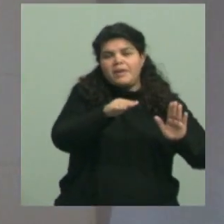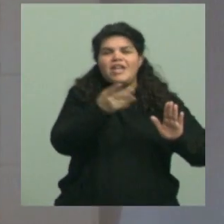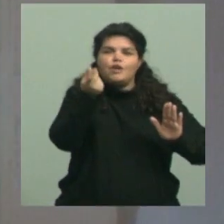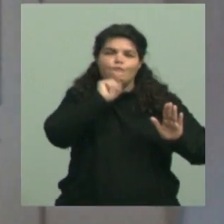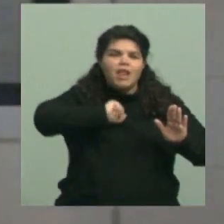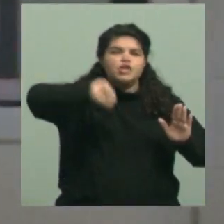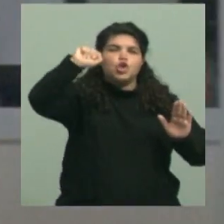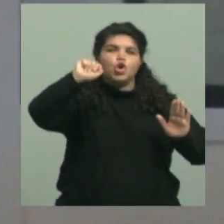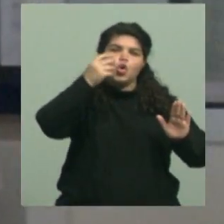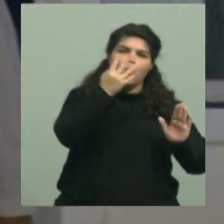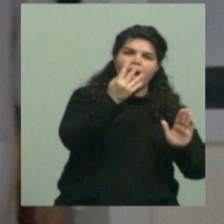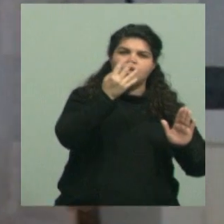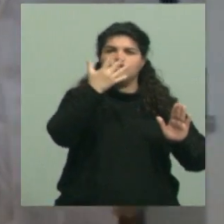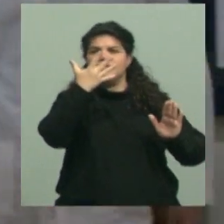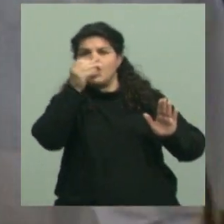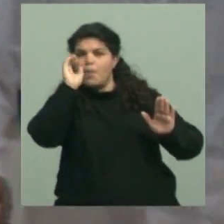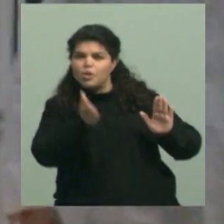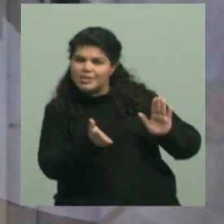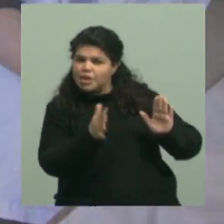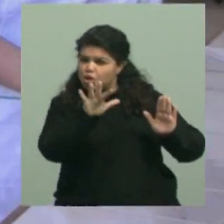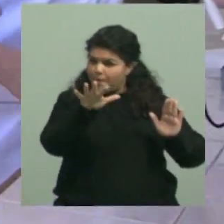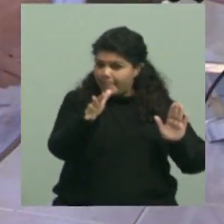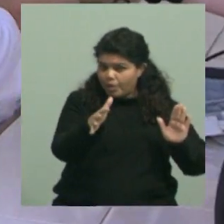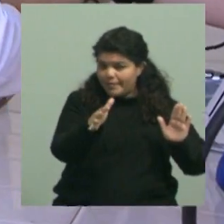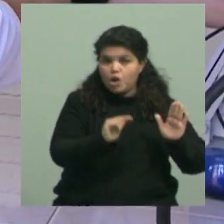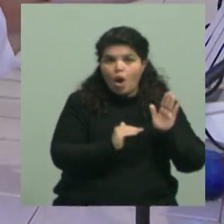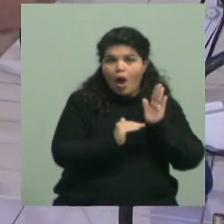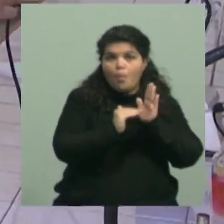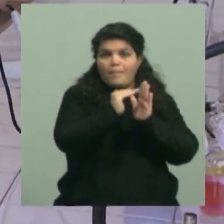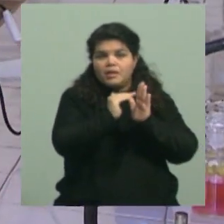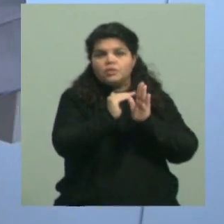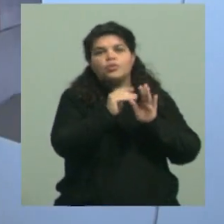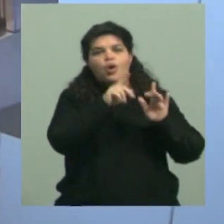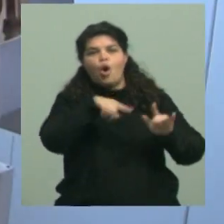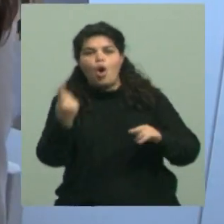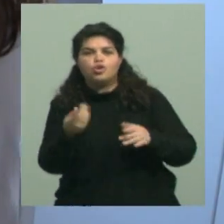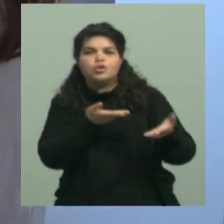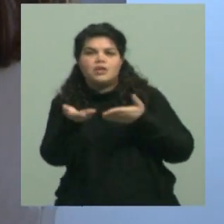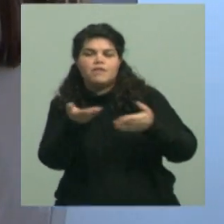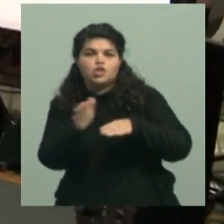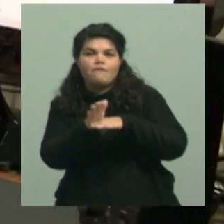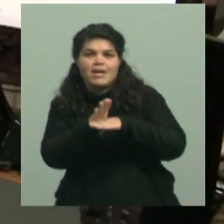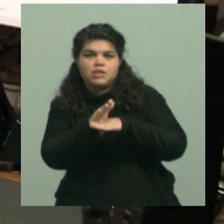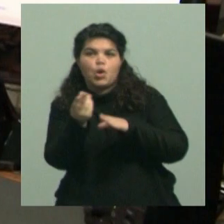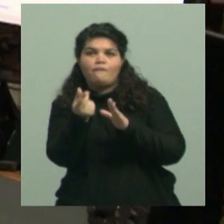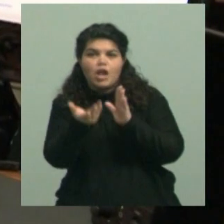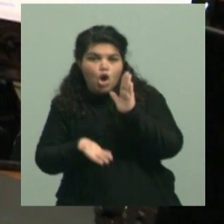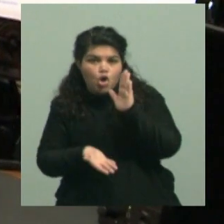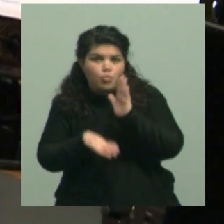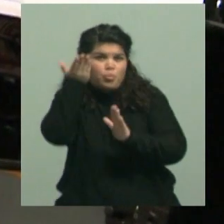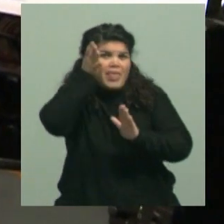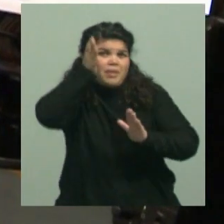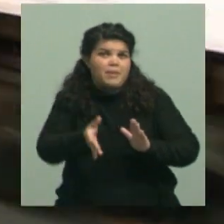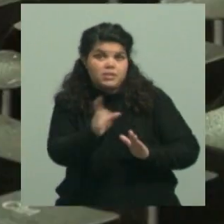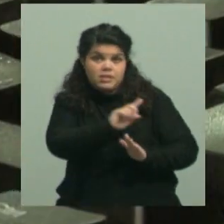entre un 4 y un 5% y que no se disparen las tarifas, llegamos bien a cubrir nuestras